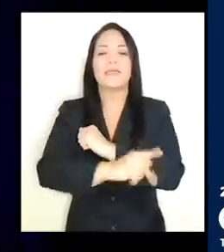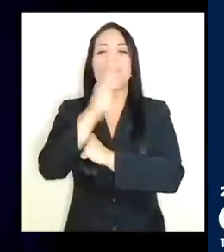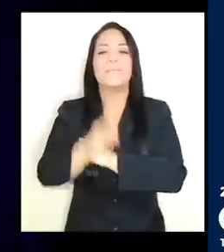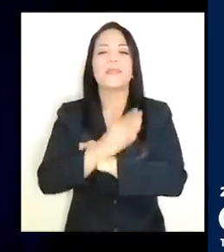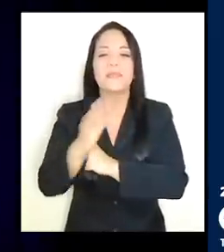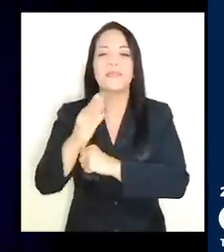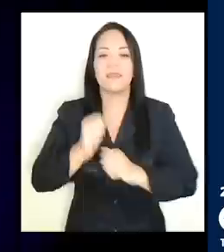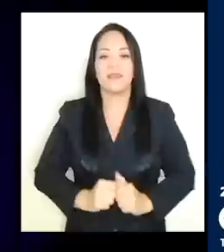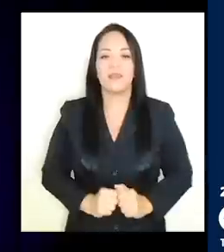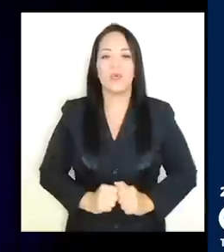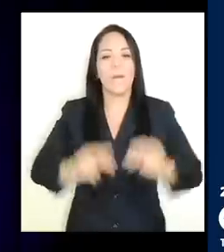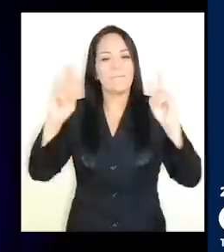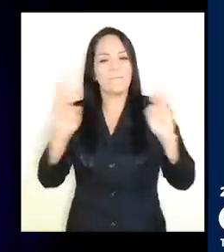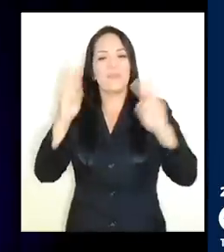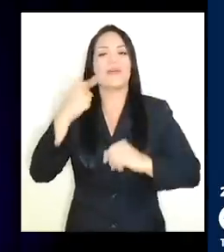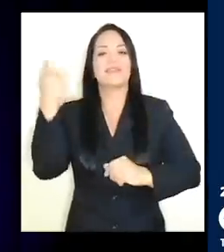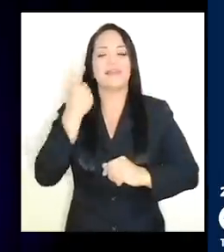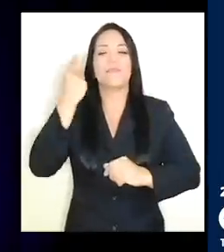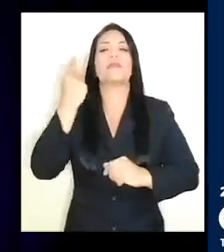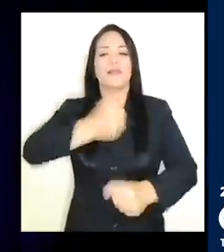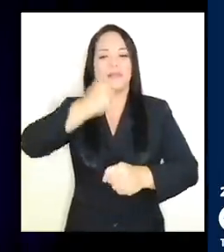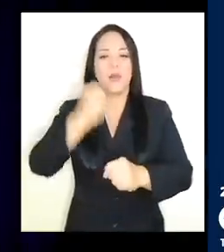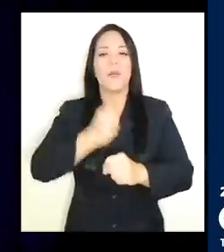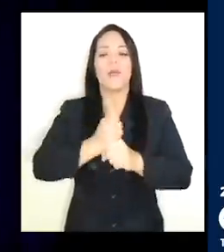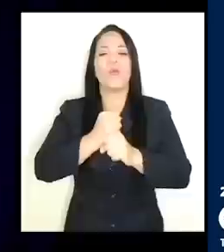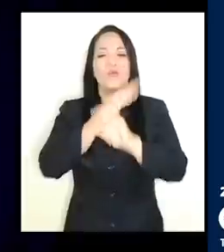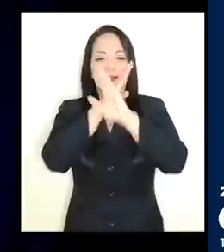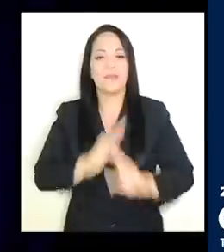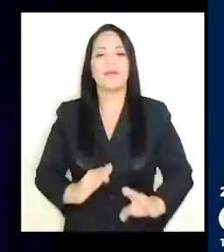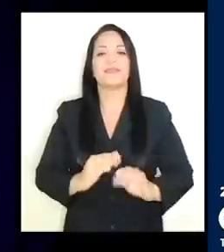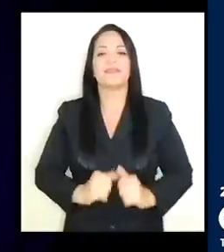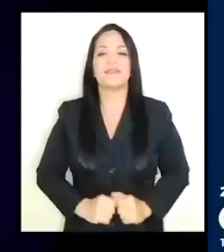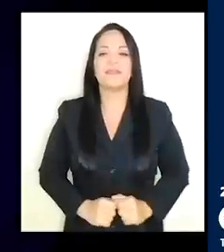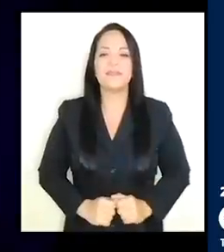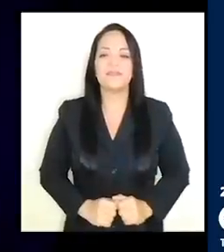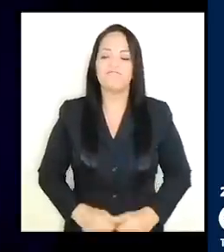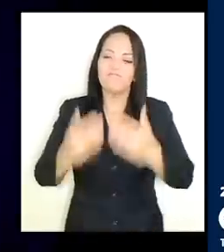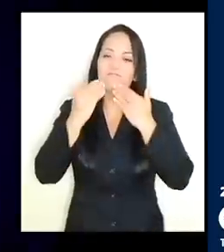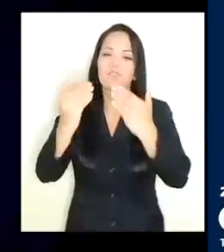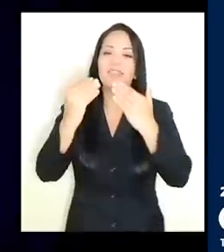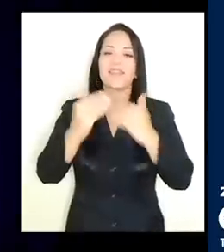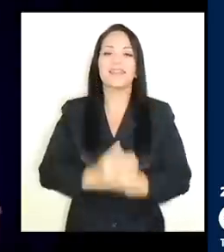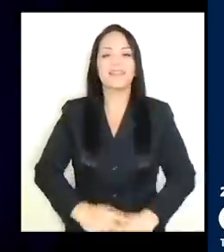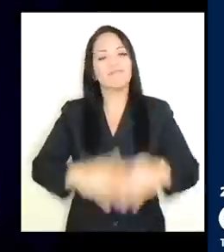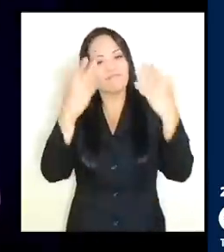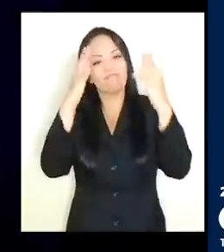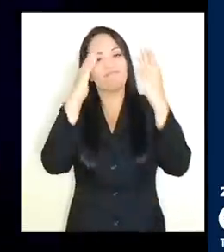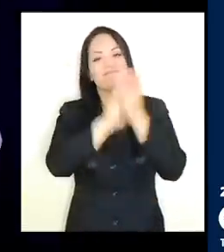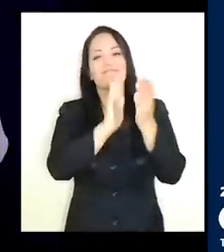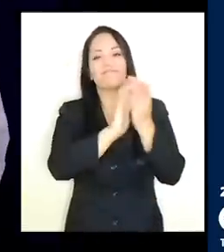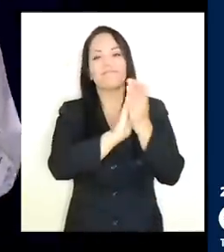bendita vivan siempre el trabajo y la paz. Muchísimas gracias.